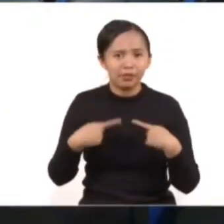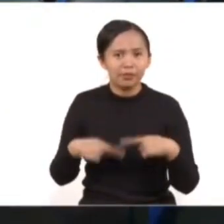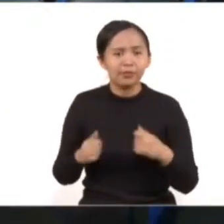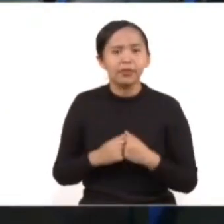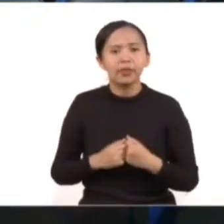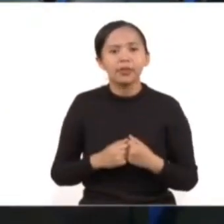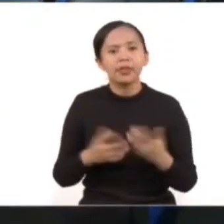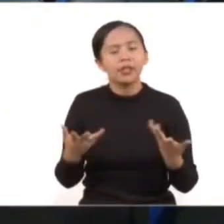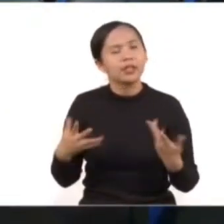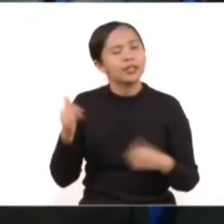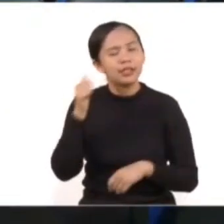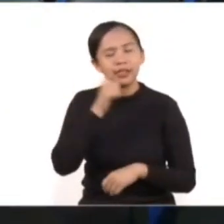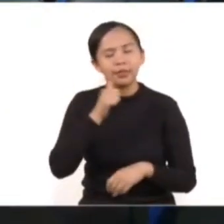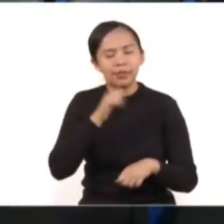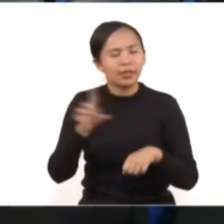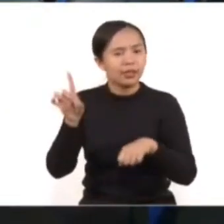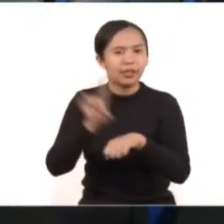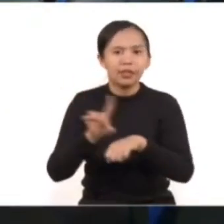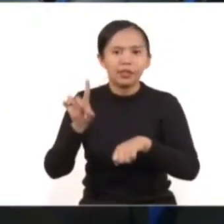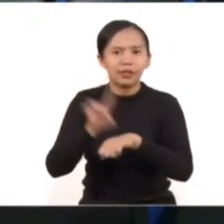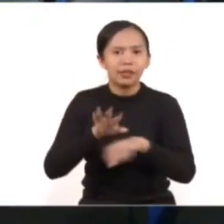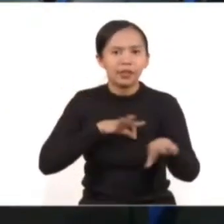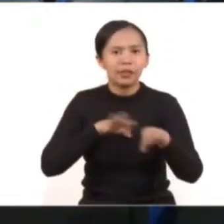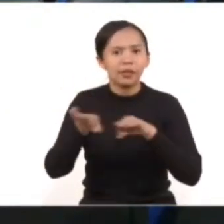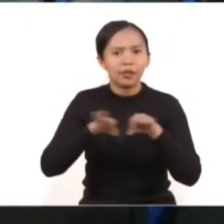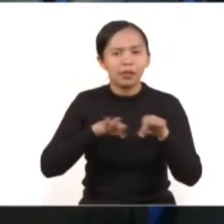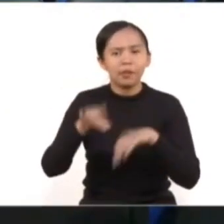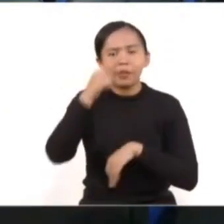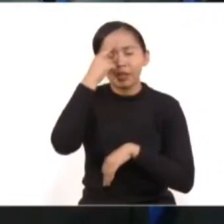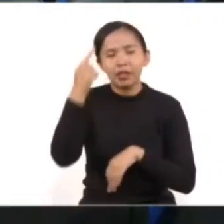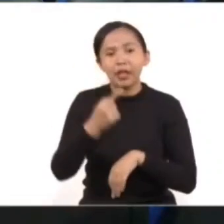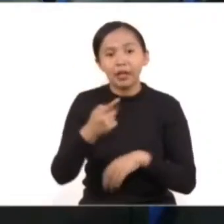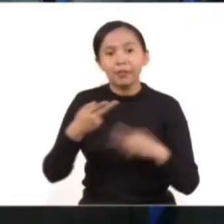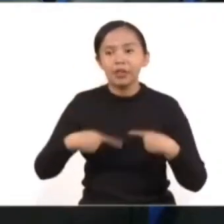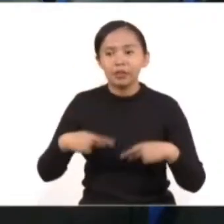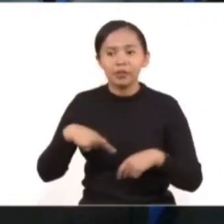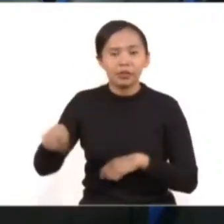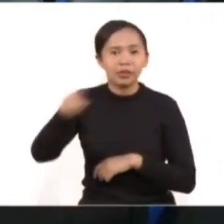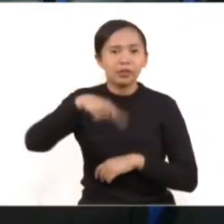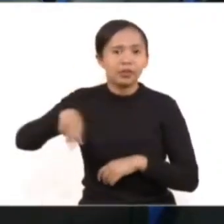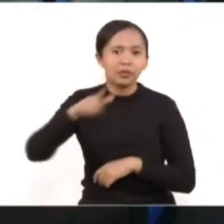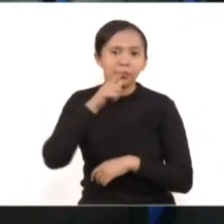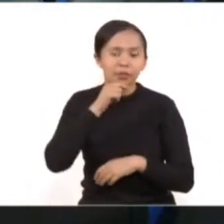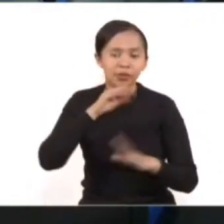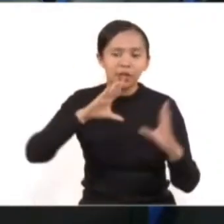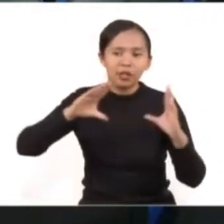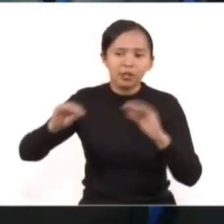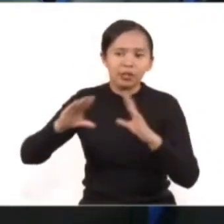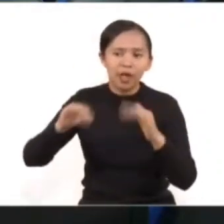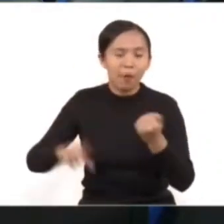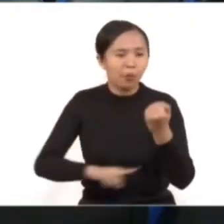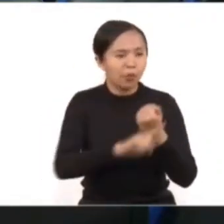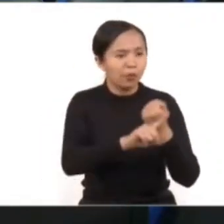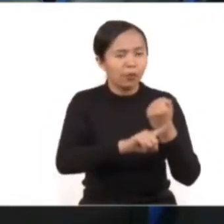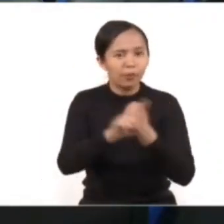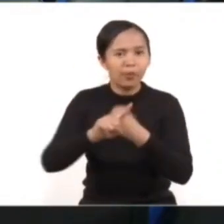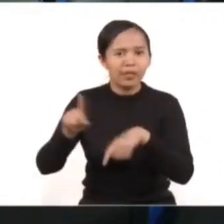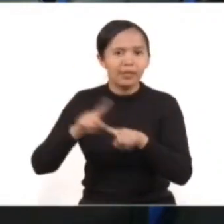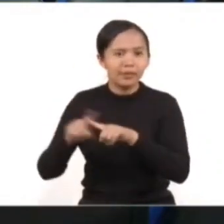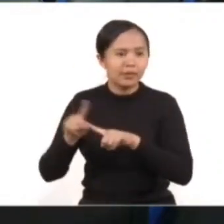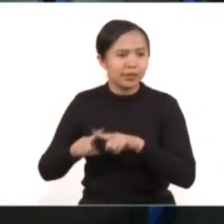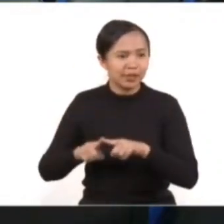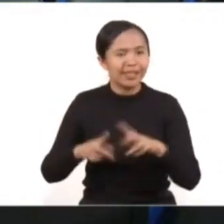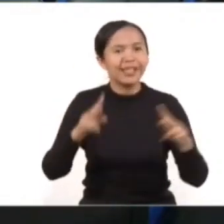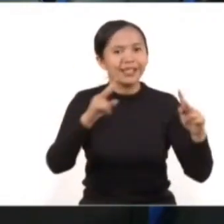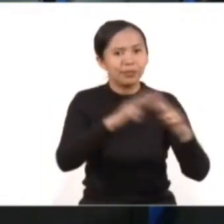esfuerzos y trabaja todos los días para construir una institución policial capacitada y preparada para enfrentar los retos que representa la